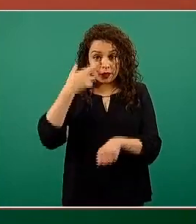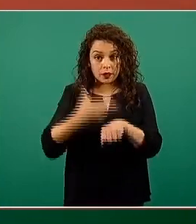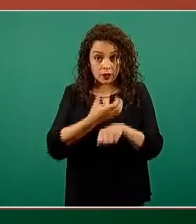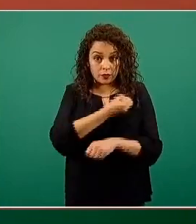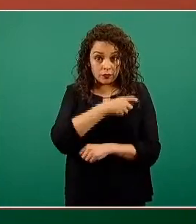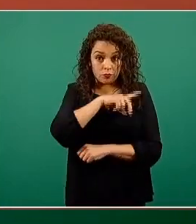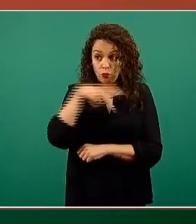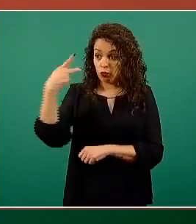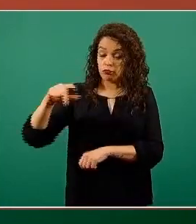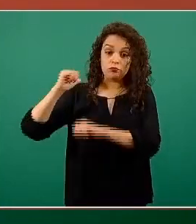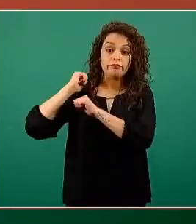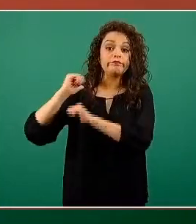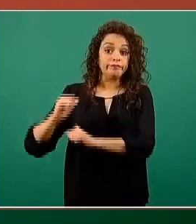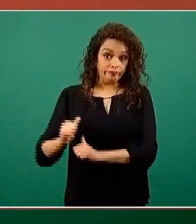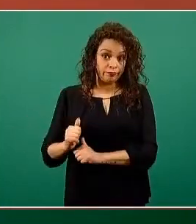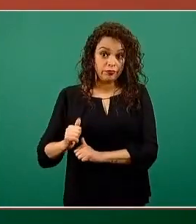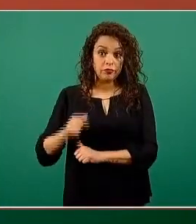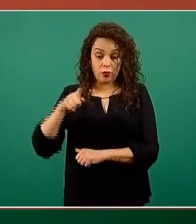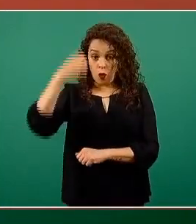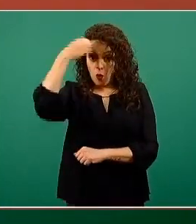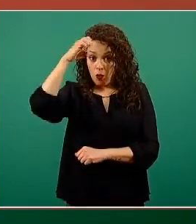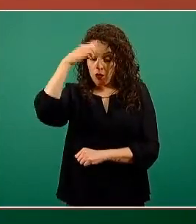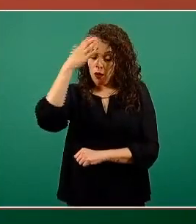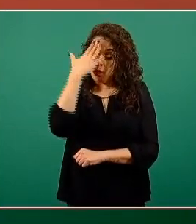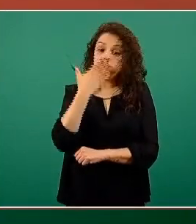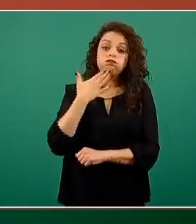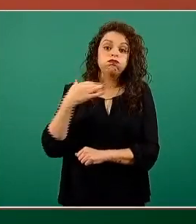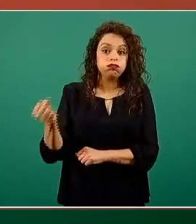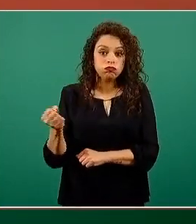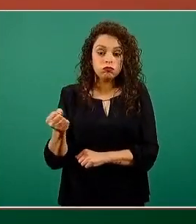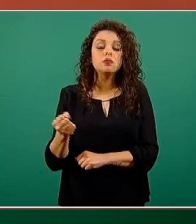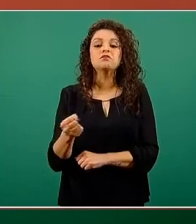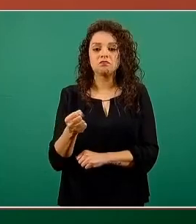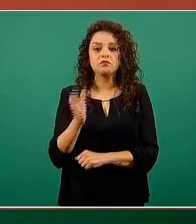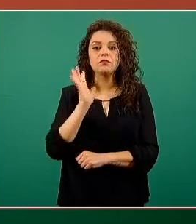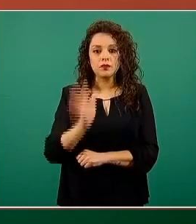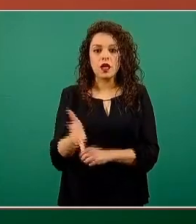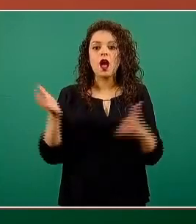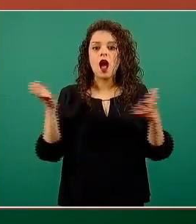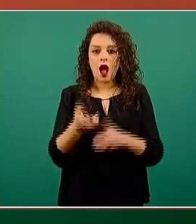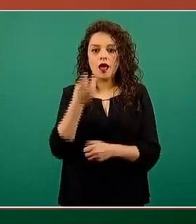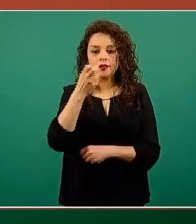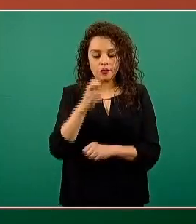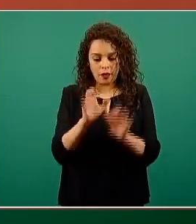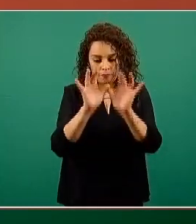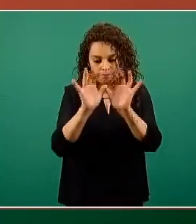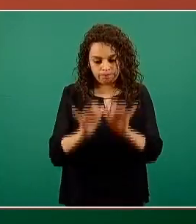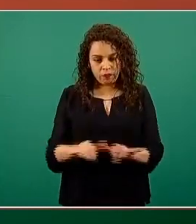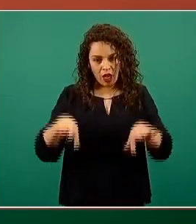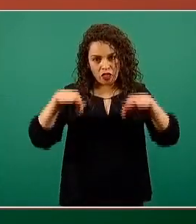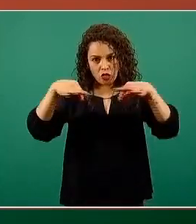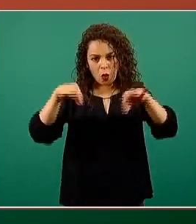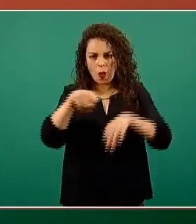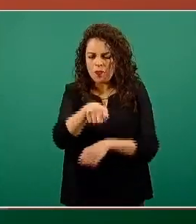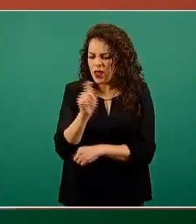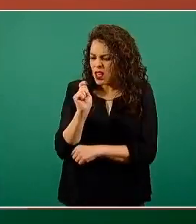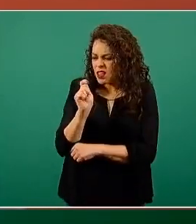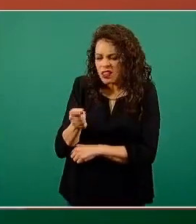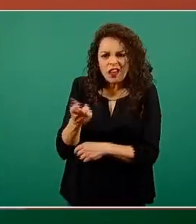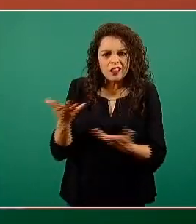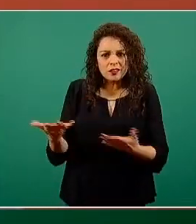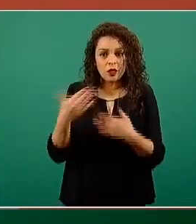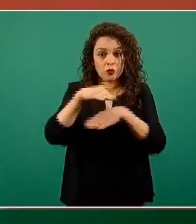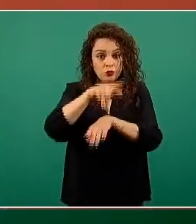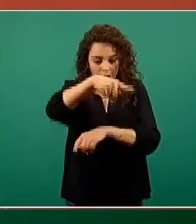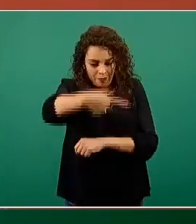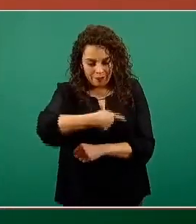competencias legales y obviamente de su conocimiento experto ha tenido a bien emitir este documento. ¿Qué significa este documento respecto a la pregunta que